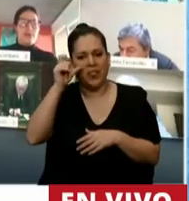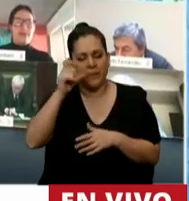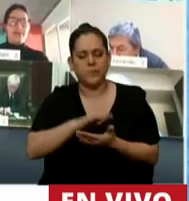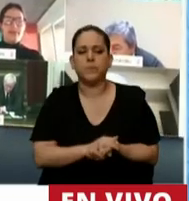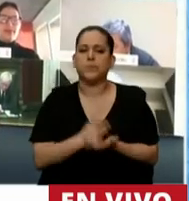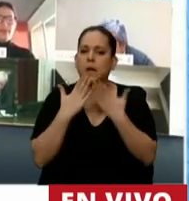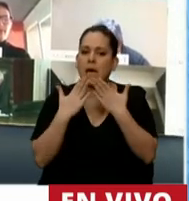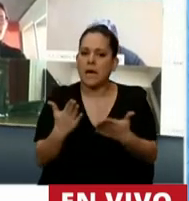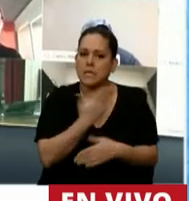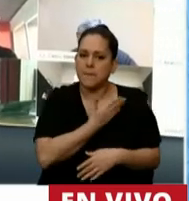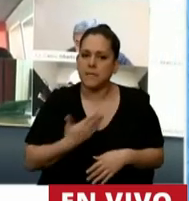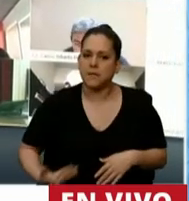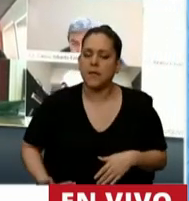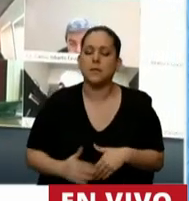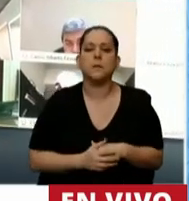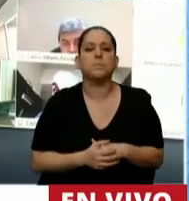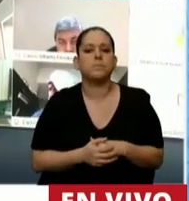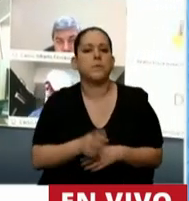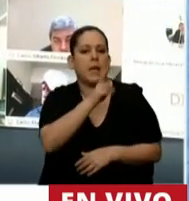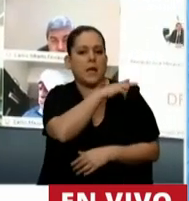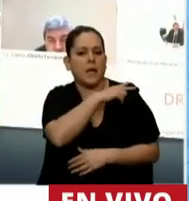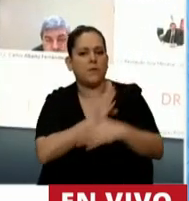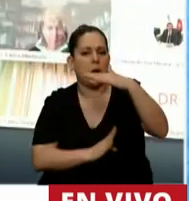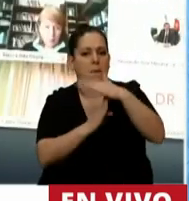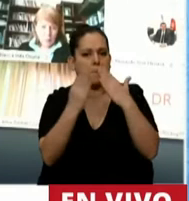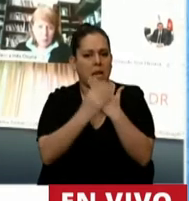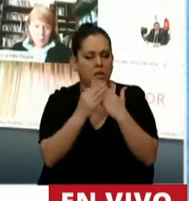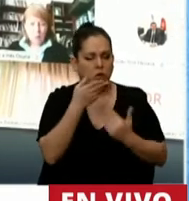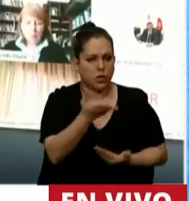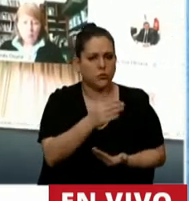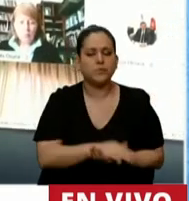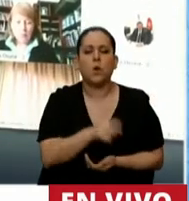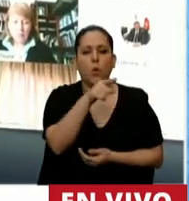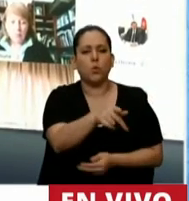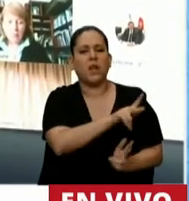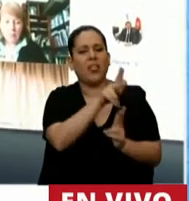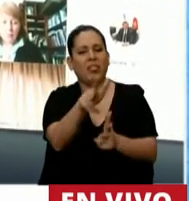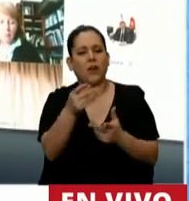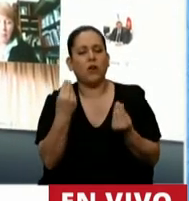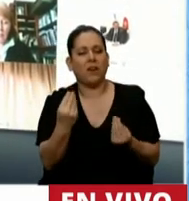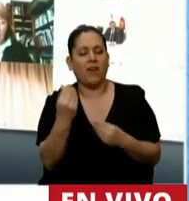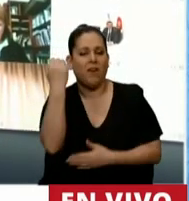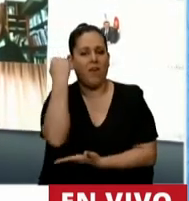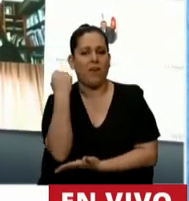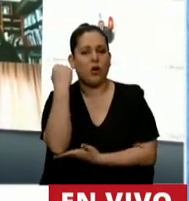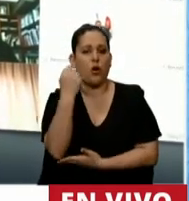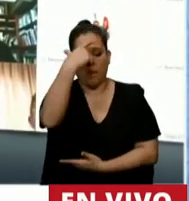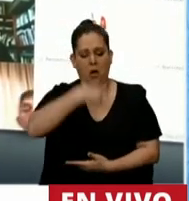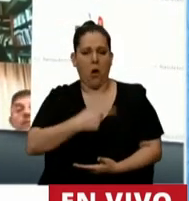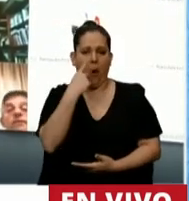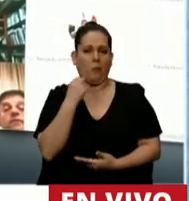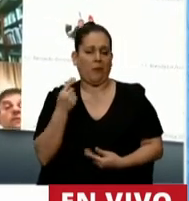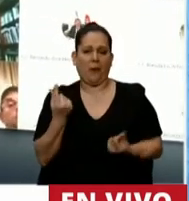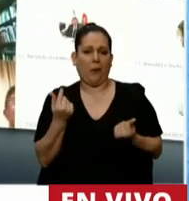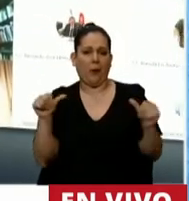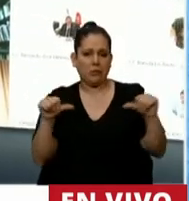Gracias, presidente. Señor jefe de gabinete de ministros, usted dijo que la economía, si no le sirve al hombre o a la mujer,